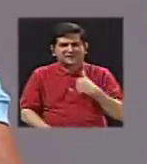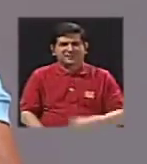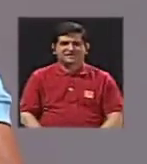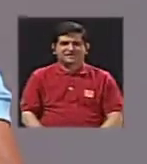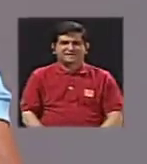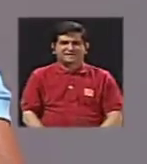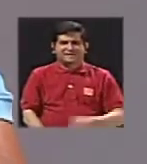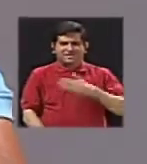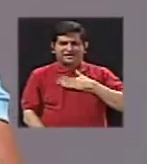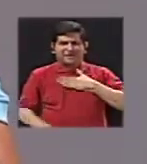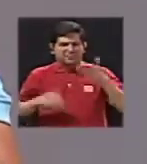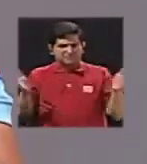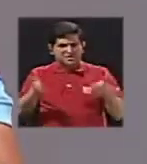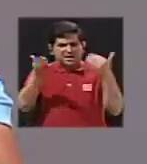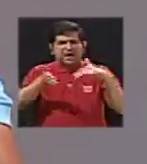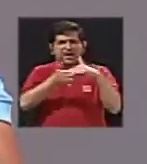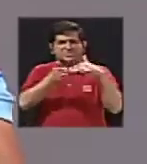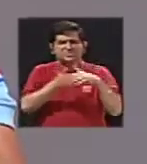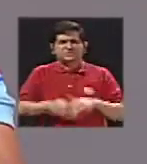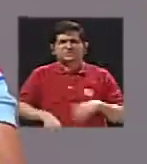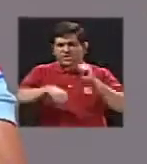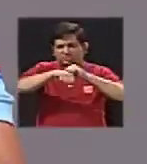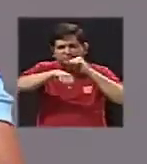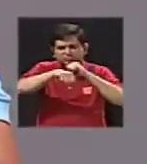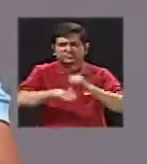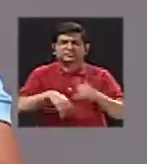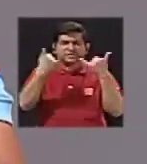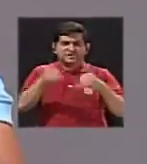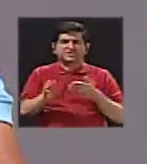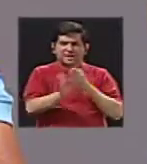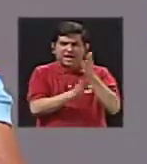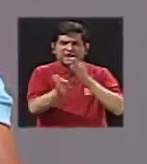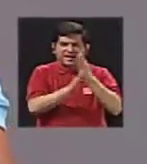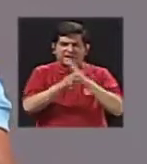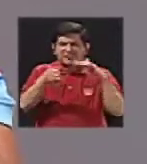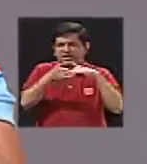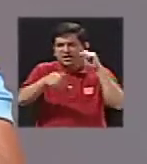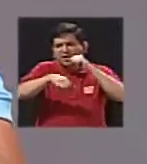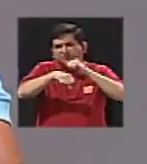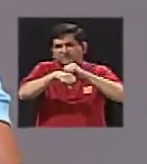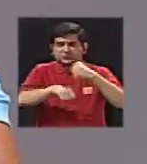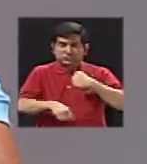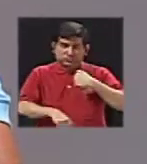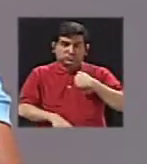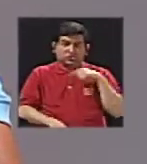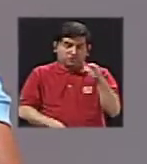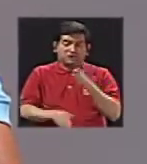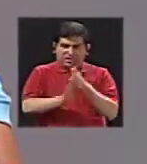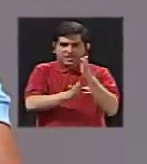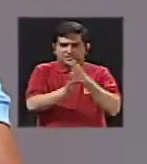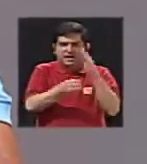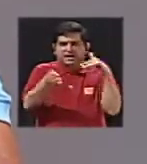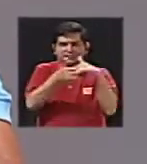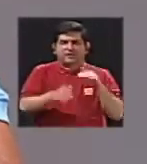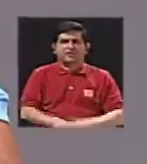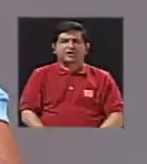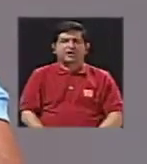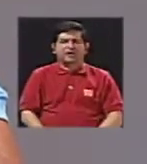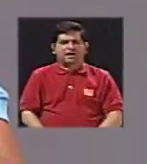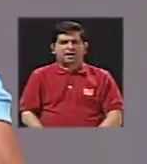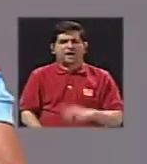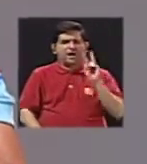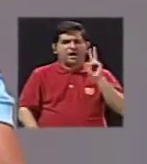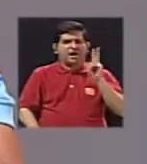que me incentivó a estudiar geología y conforme ya entré en la carrera de geología, que, pues, yo soy geólogo, conocía, pues,